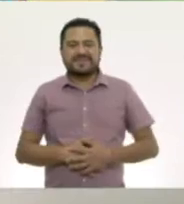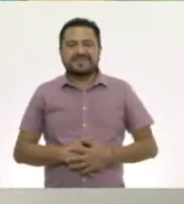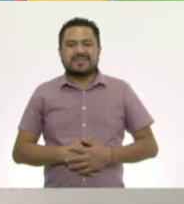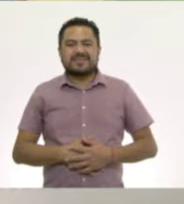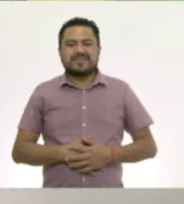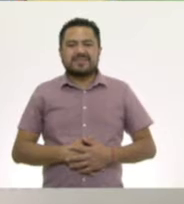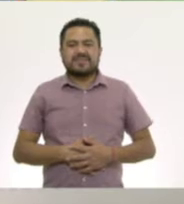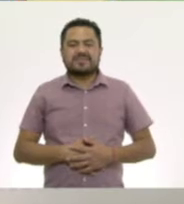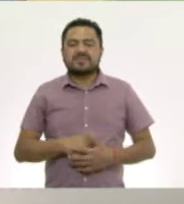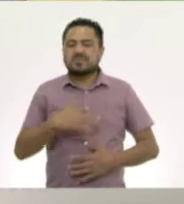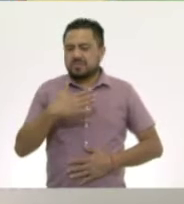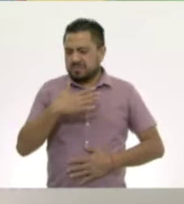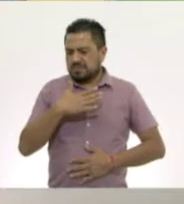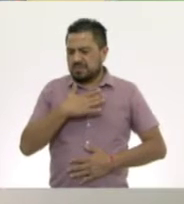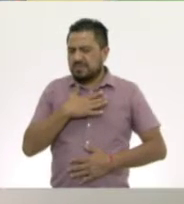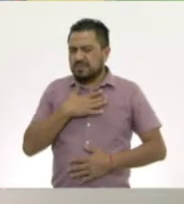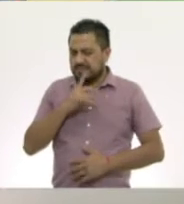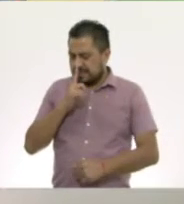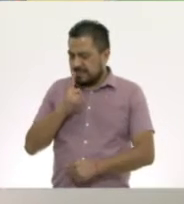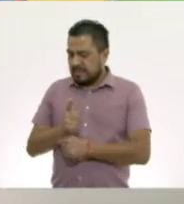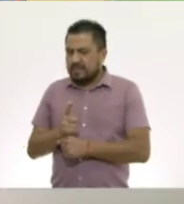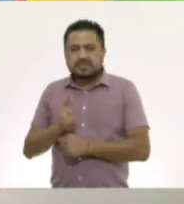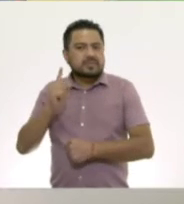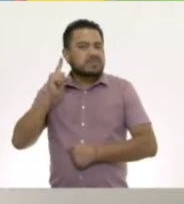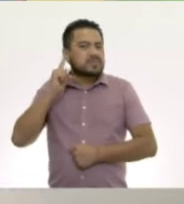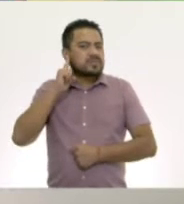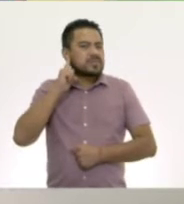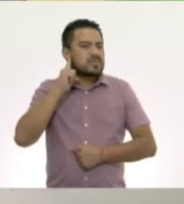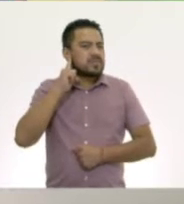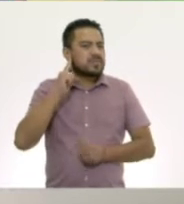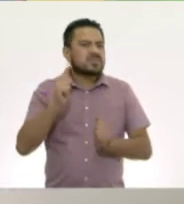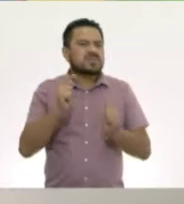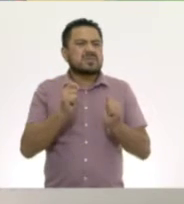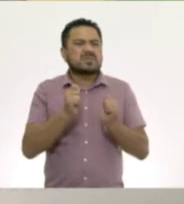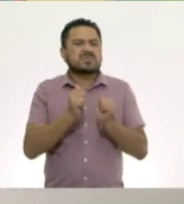Y yo identifiqué el sonido de un gilófono.